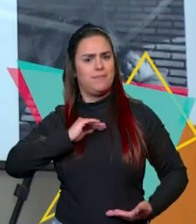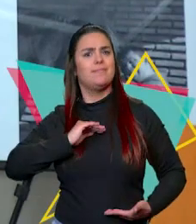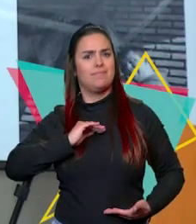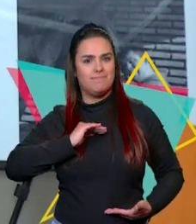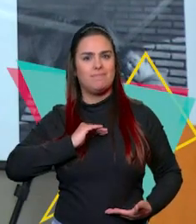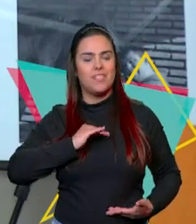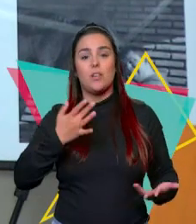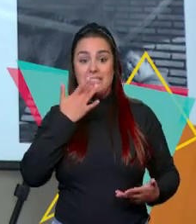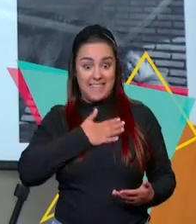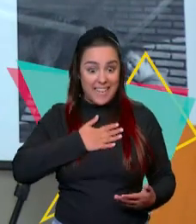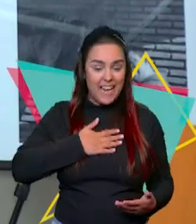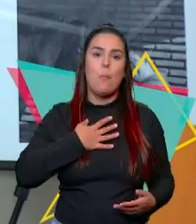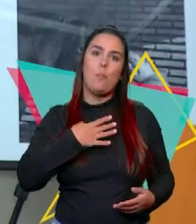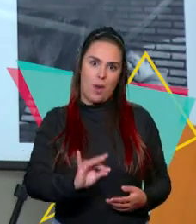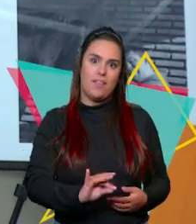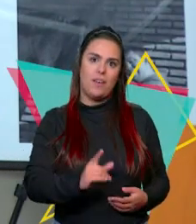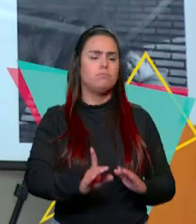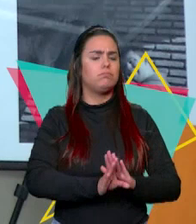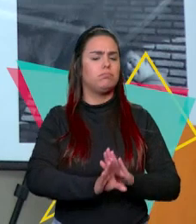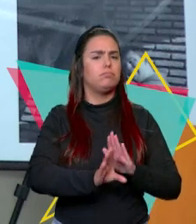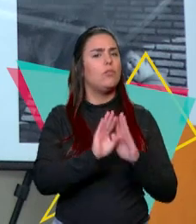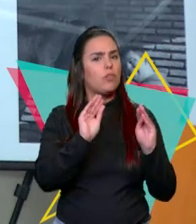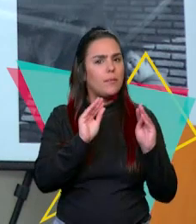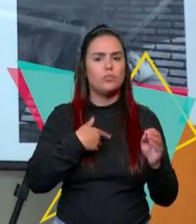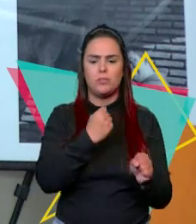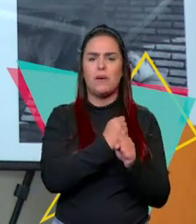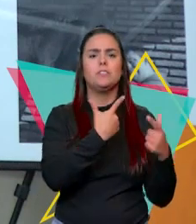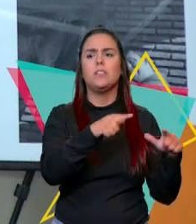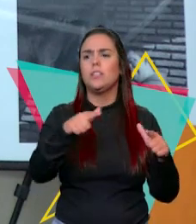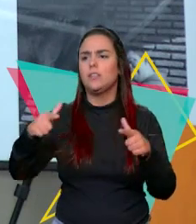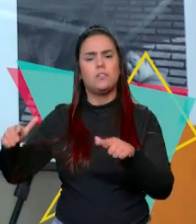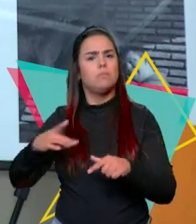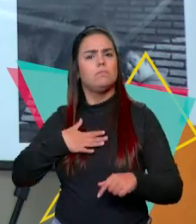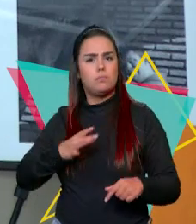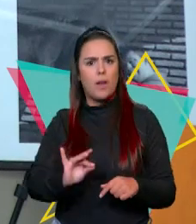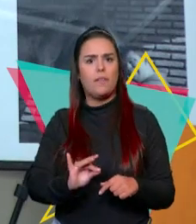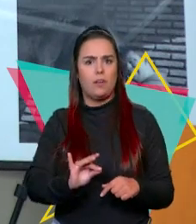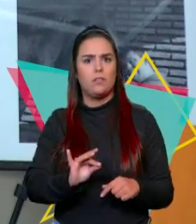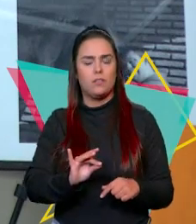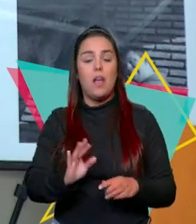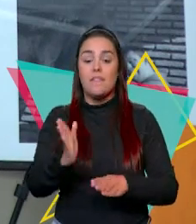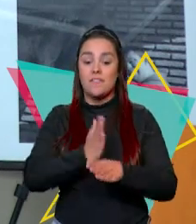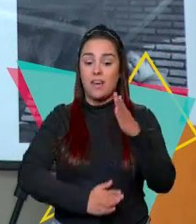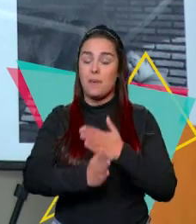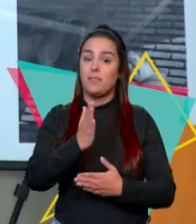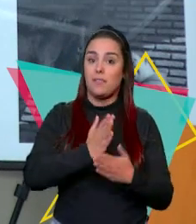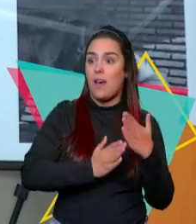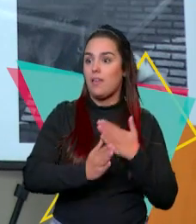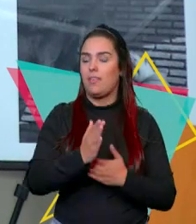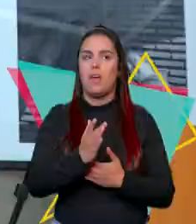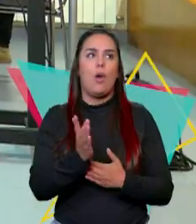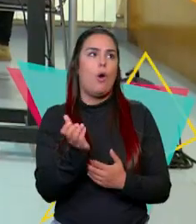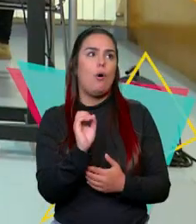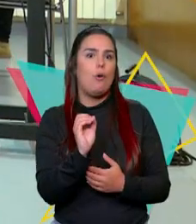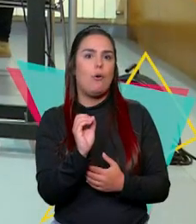si quieres puedes, que te puedes seguir formando, que puedes trabajar en muchos sectores, que no tienes por qué tener una discapacidad y